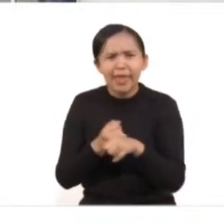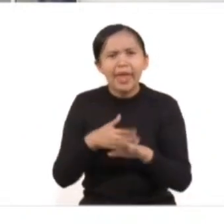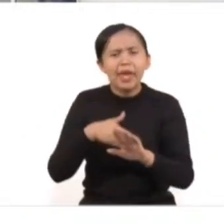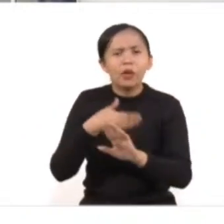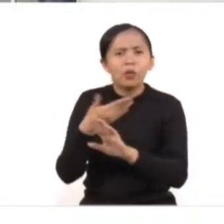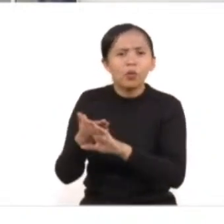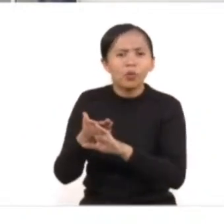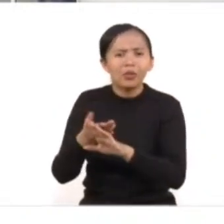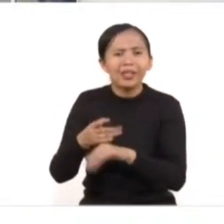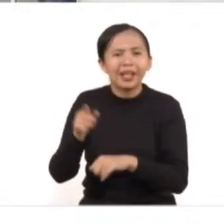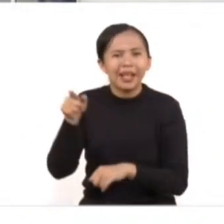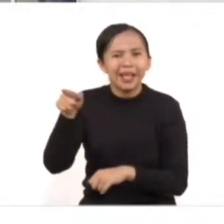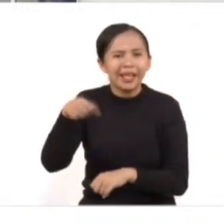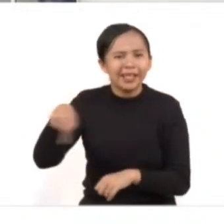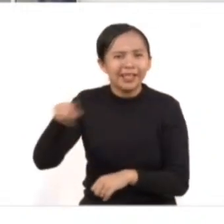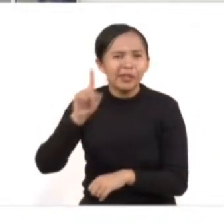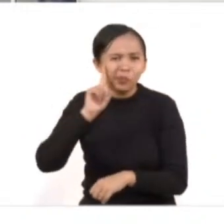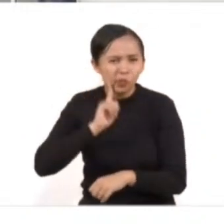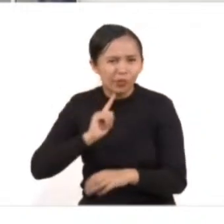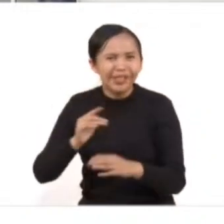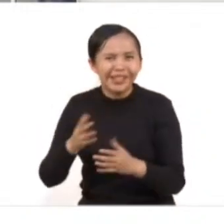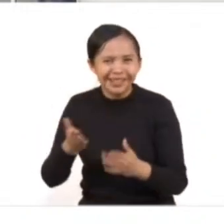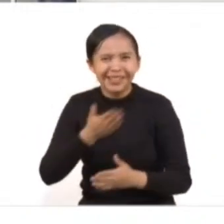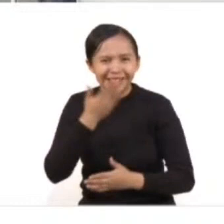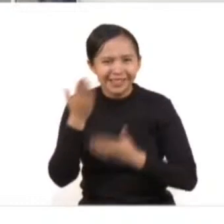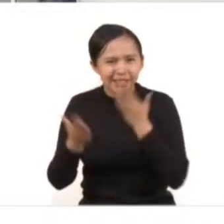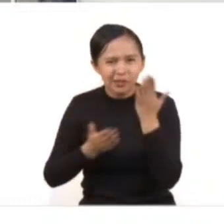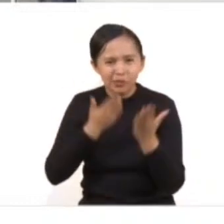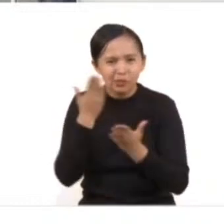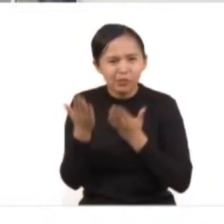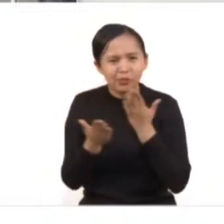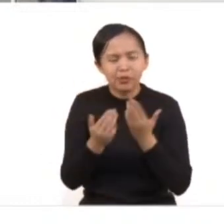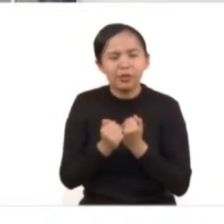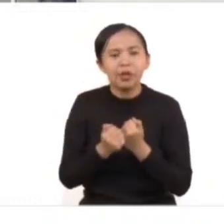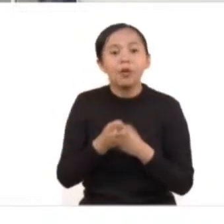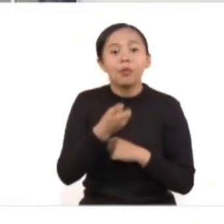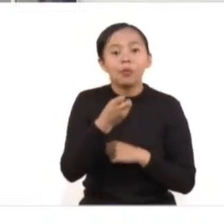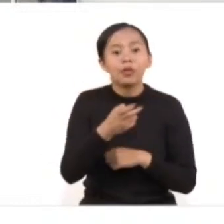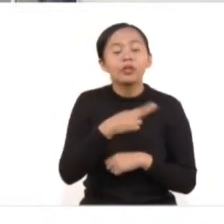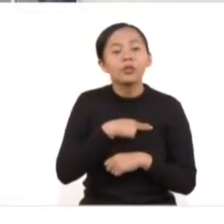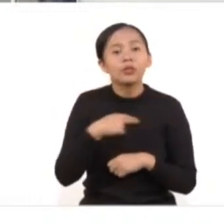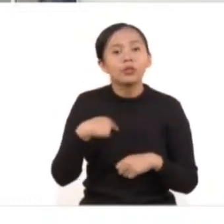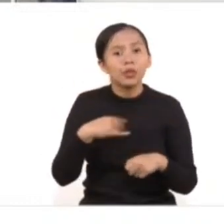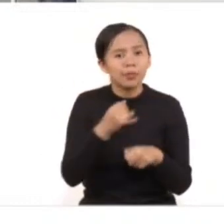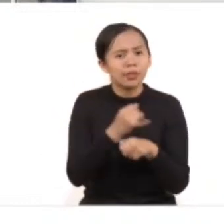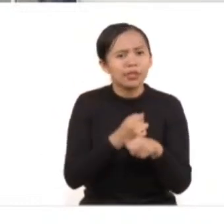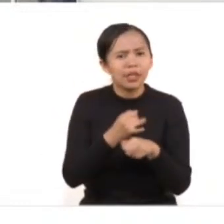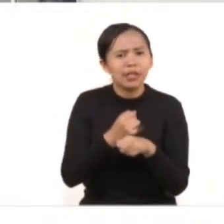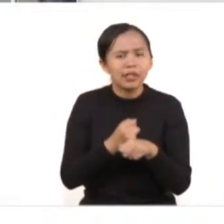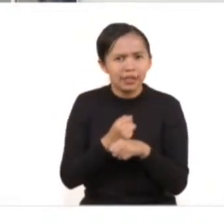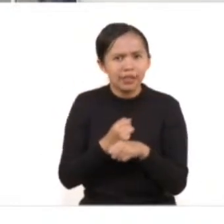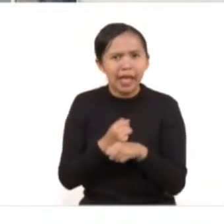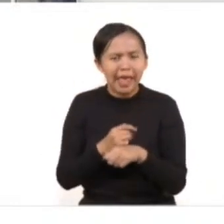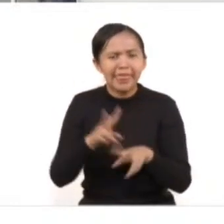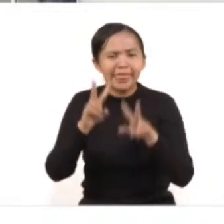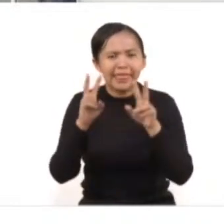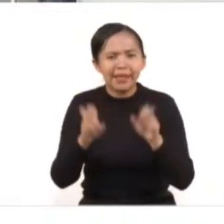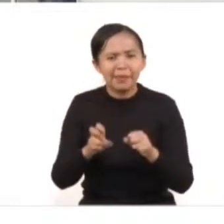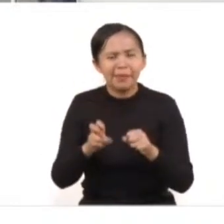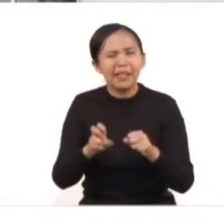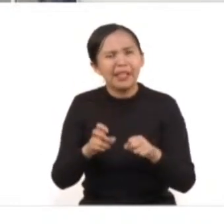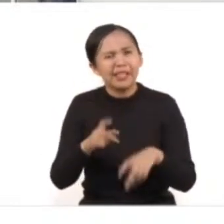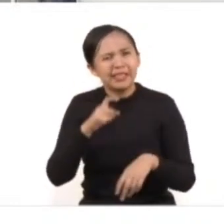de las estudiantes. Por ello, tenemos la unidad de investigación de delitos sexuales para atender